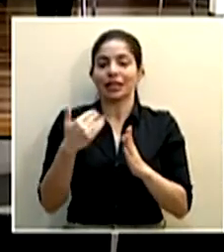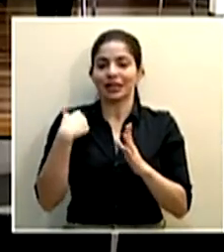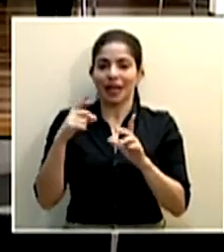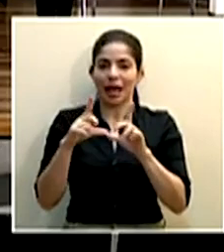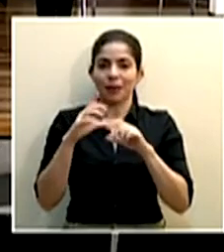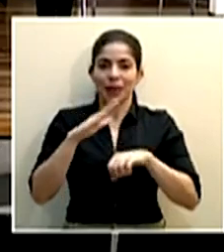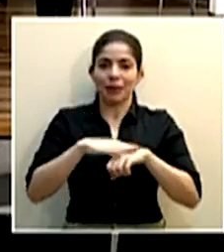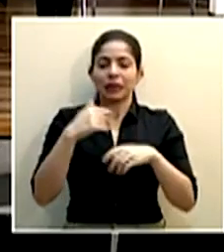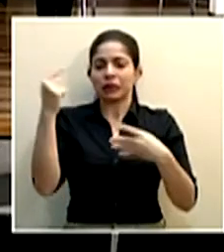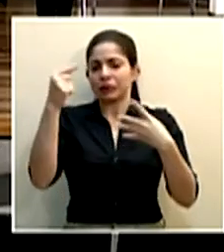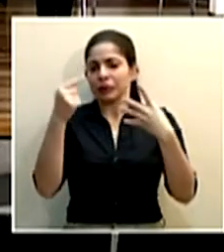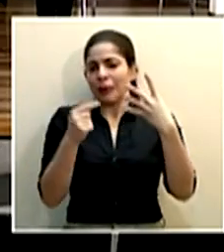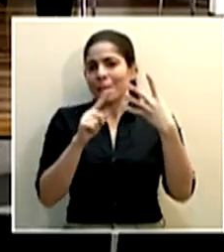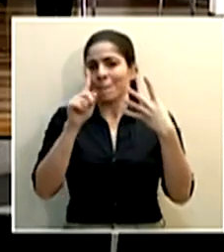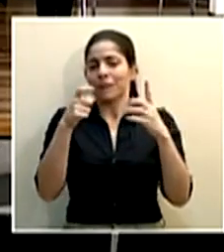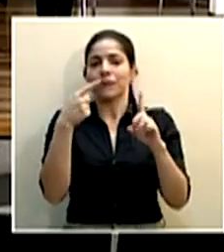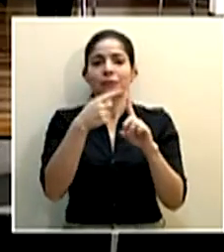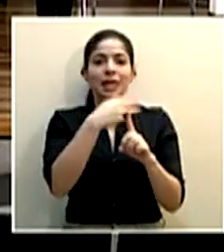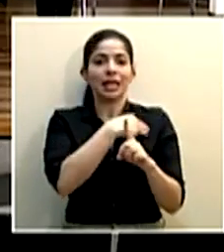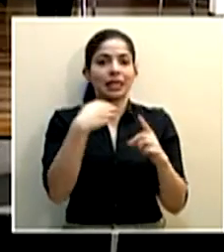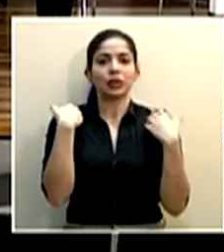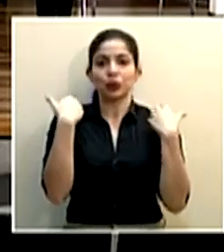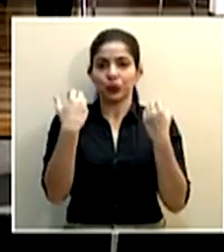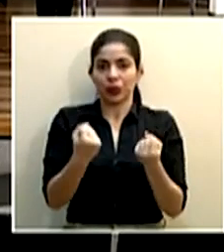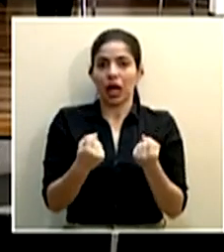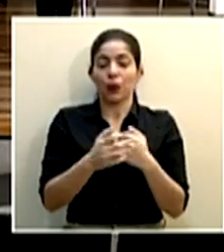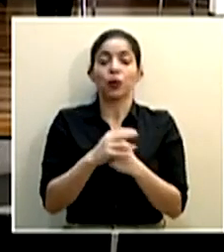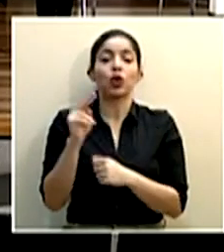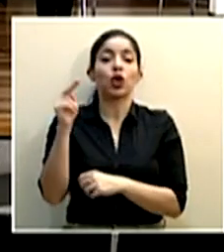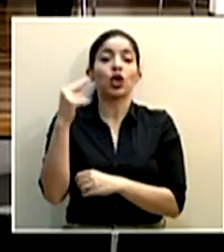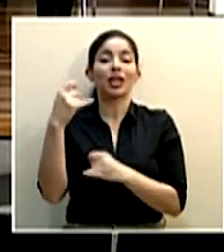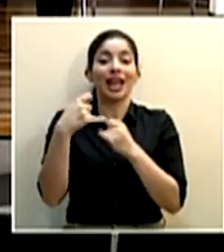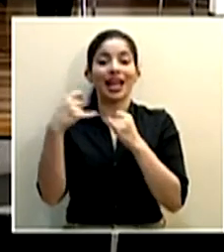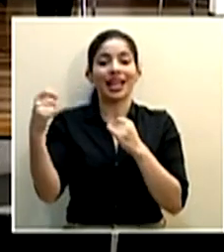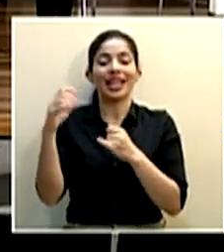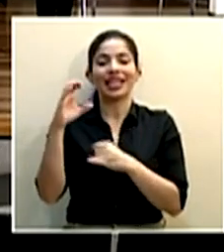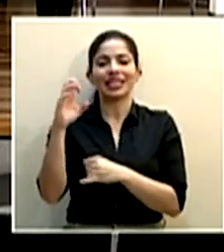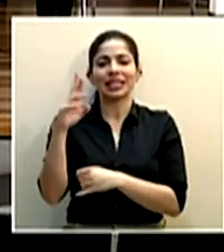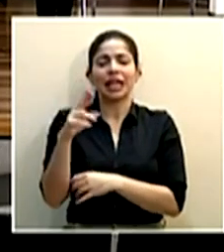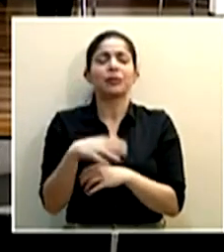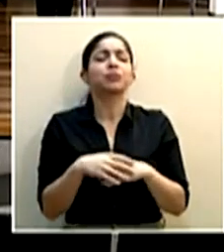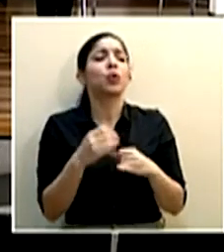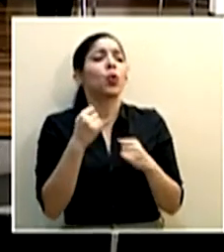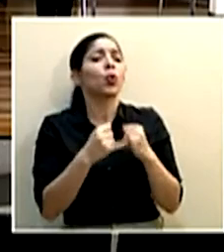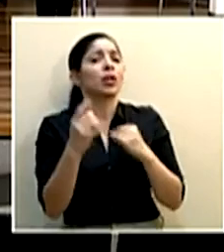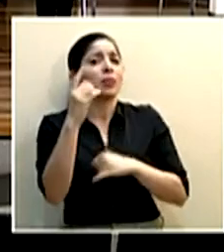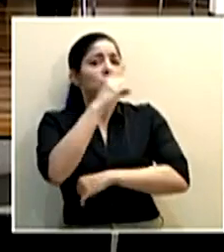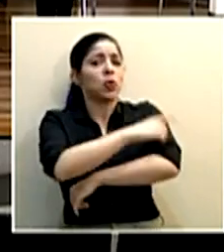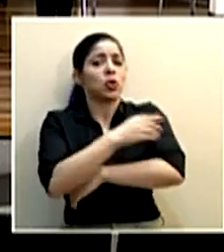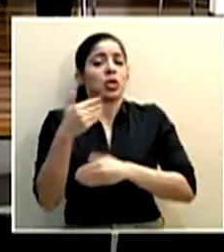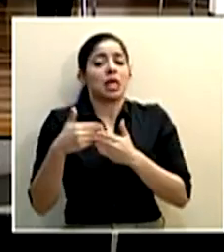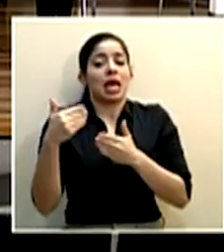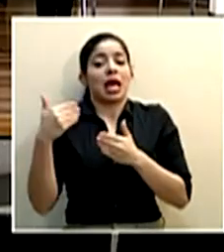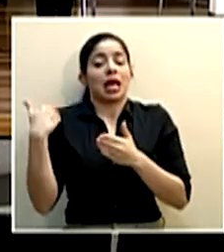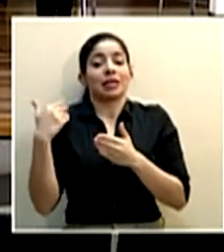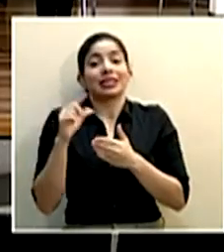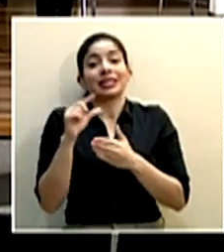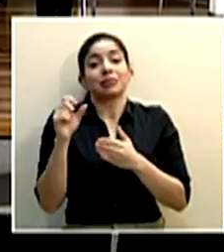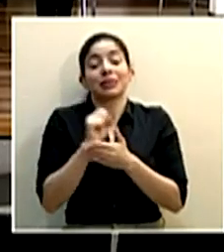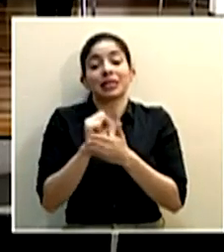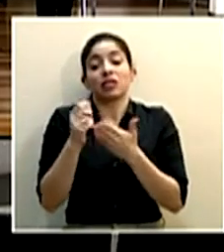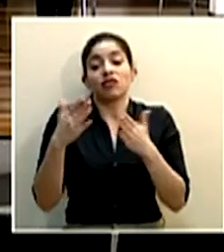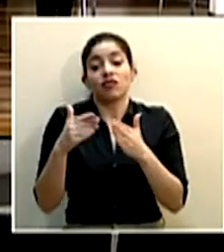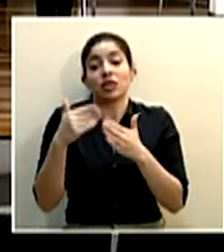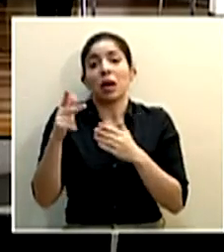tenemos varias consultas para el Ministro de Salud noticias en línea CR en los últimos días después de Semana Santa la gente ha